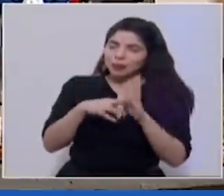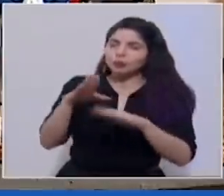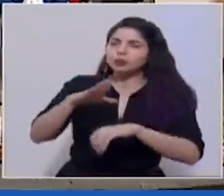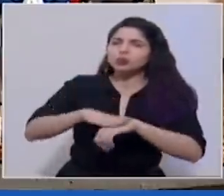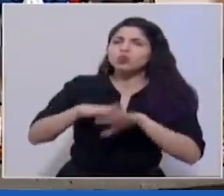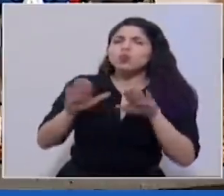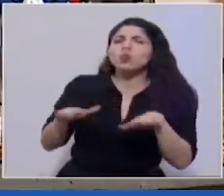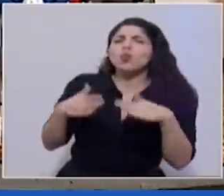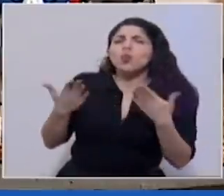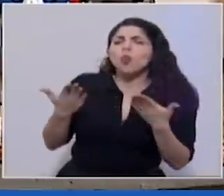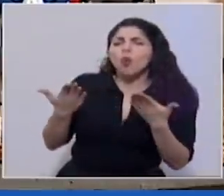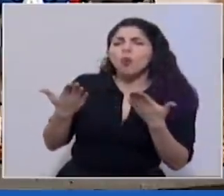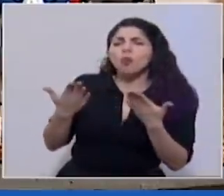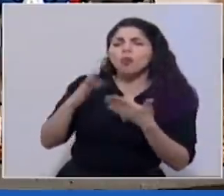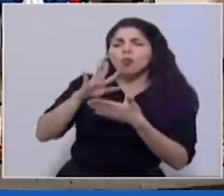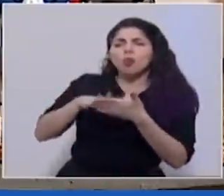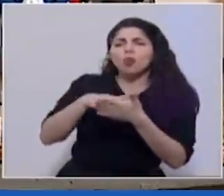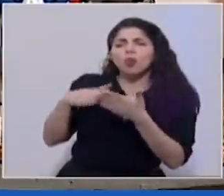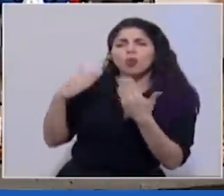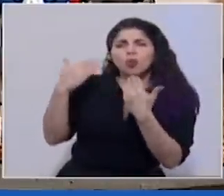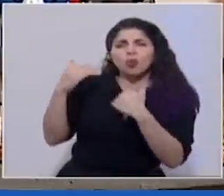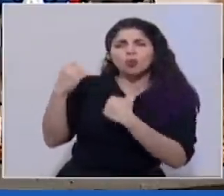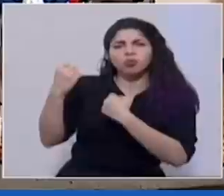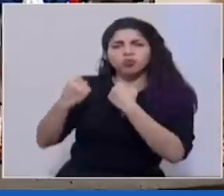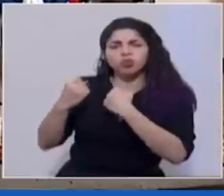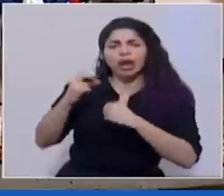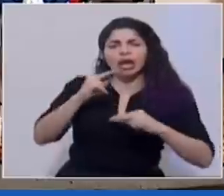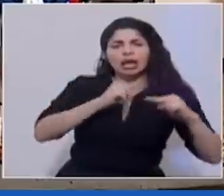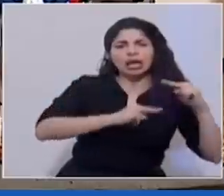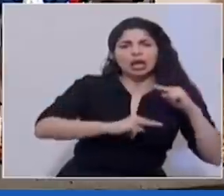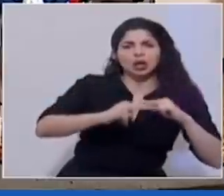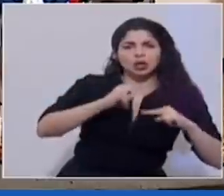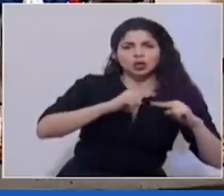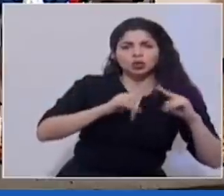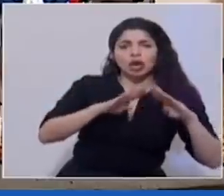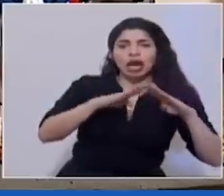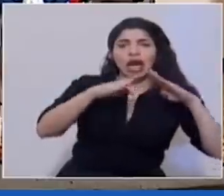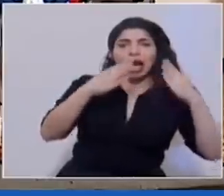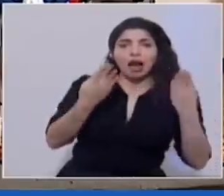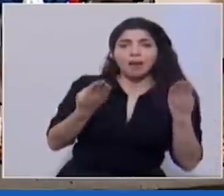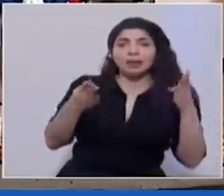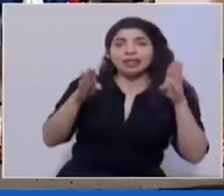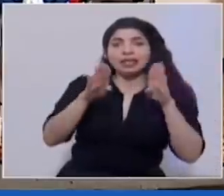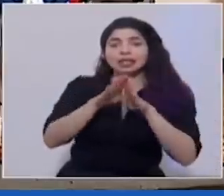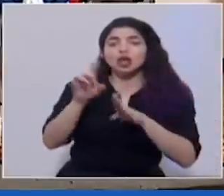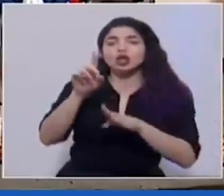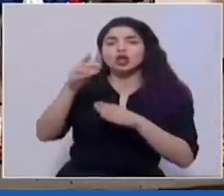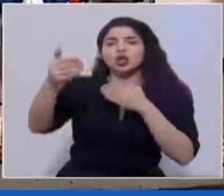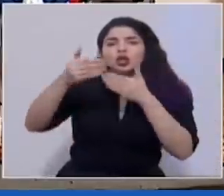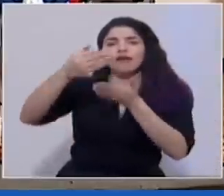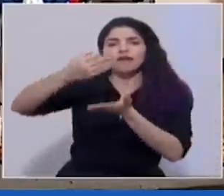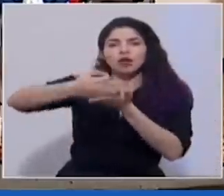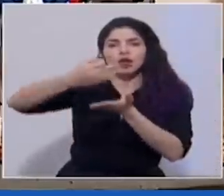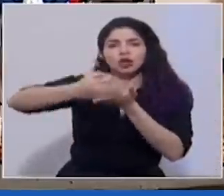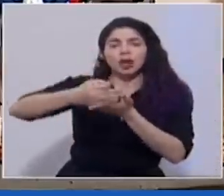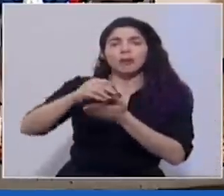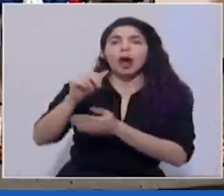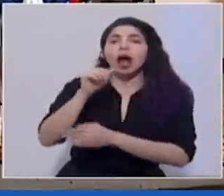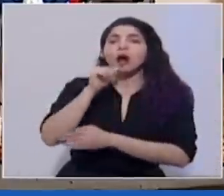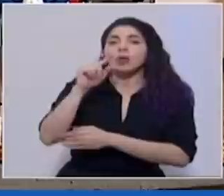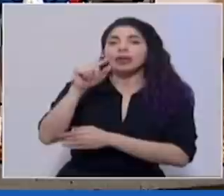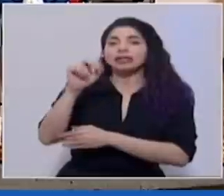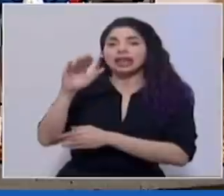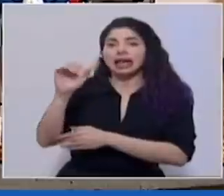cómo queda la restricción vehicular y de comercio tanto en aperturas como en cierre de las zonas fronterizas como Aguas Arcas